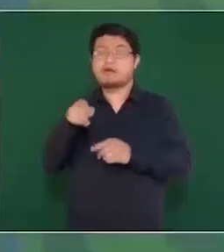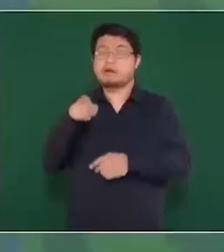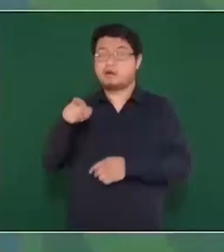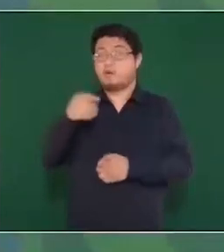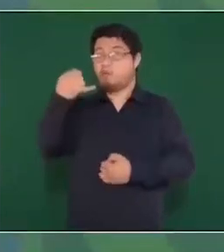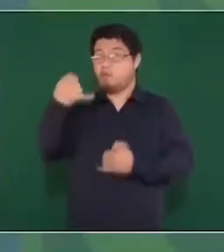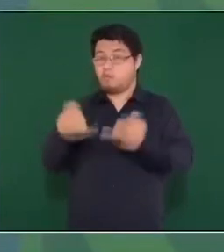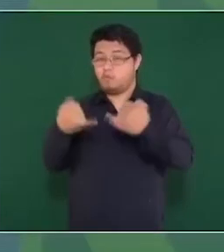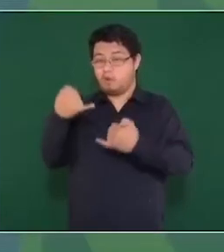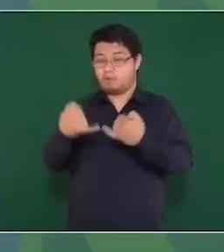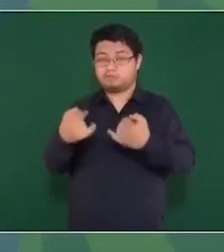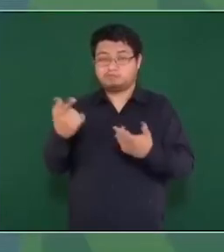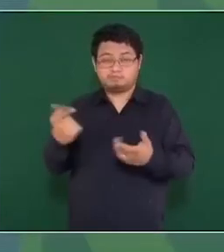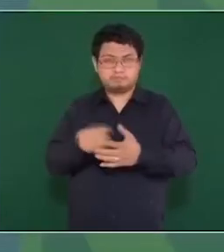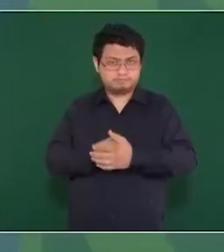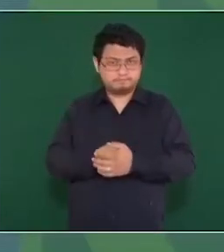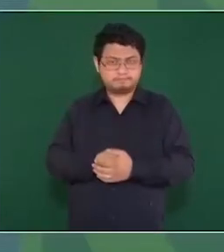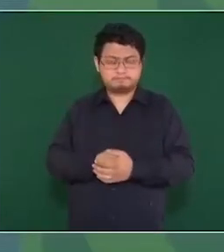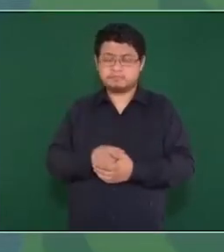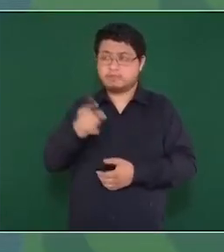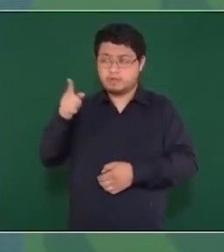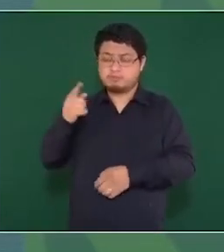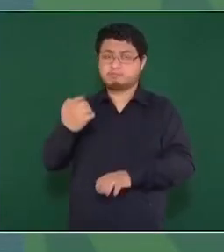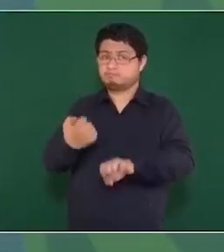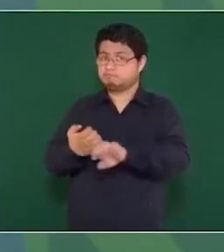Judicial del Estado,